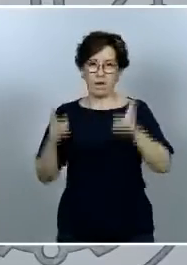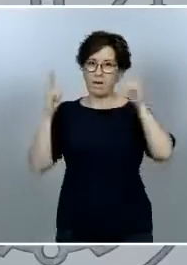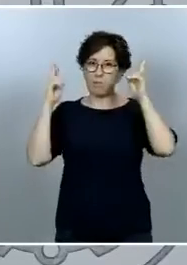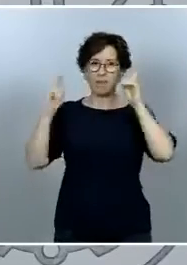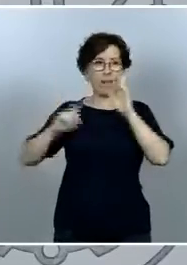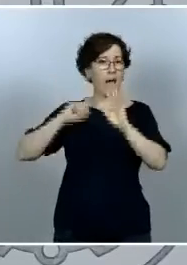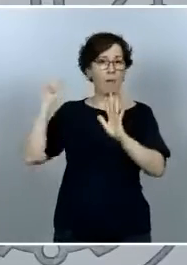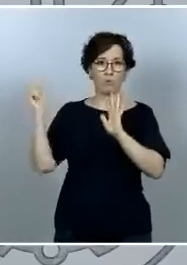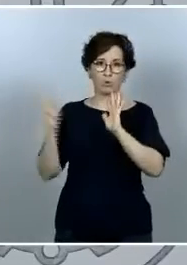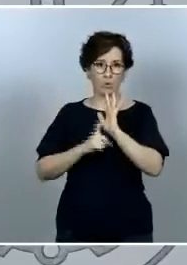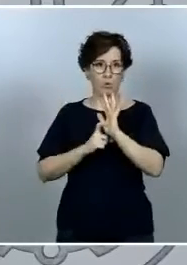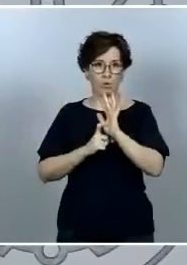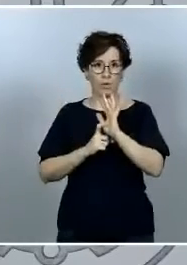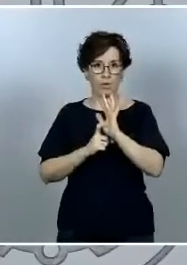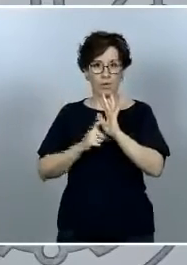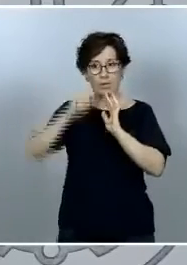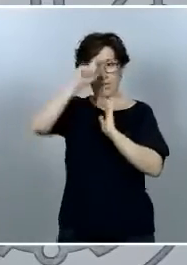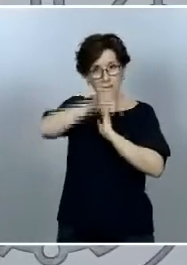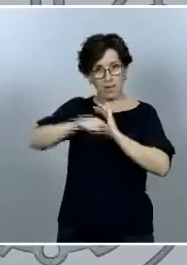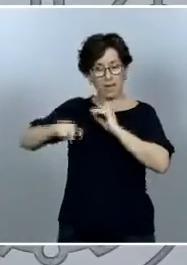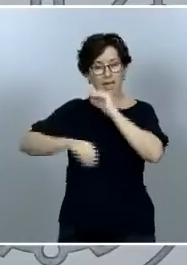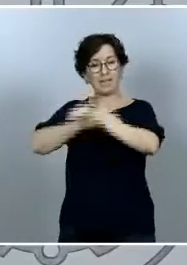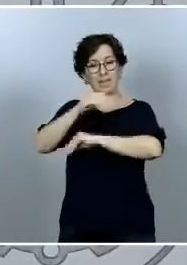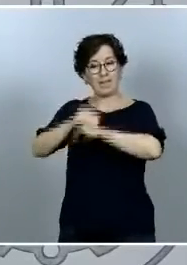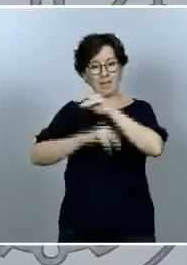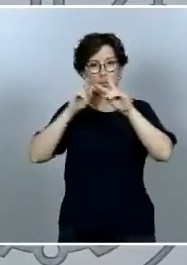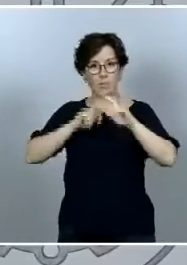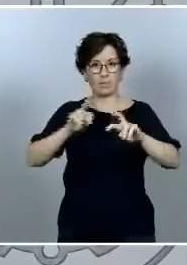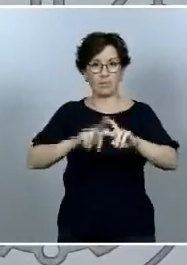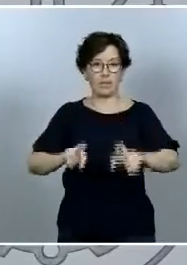aquellos que hicieron las investigaciones o que escribieron ese informe